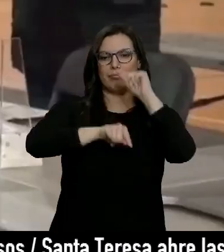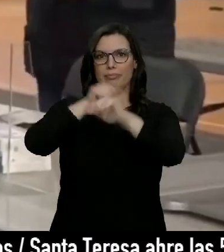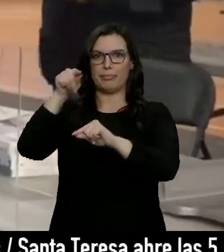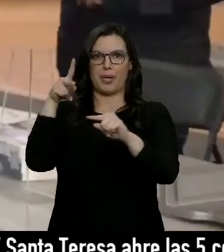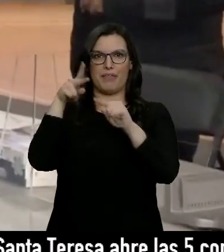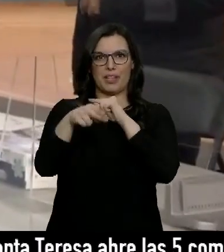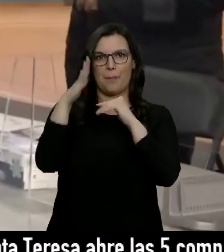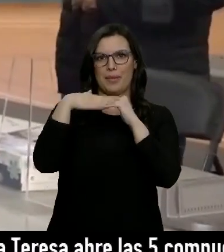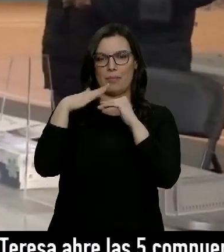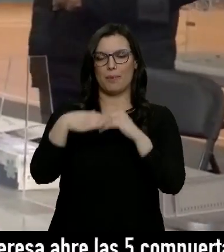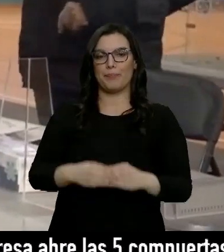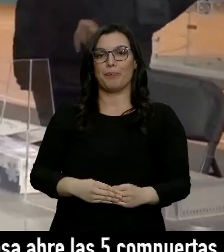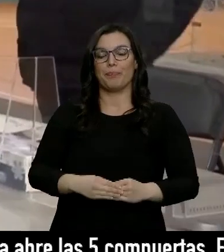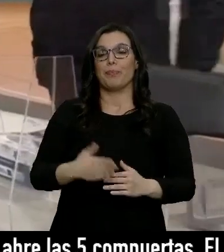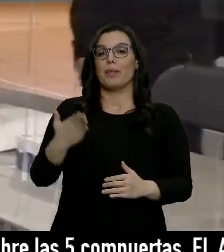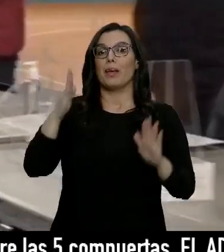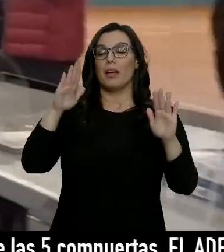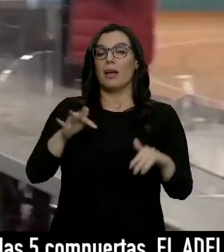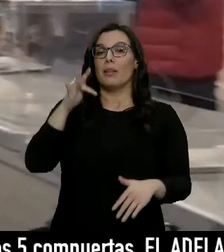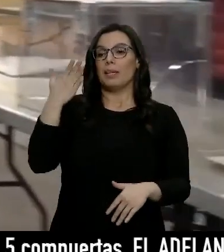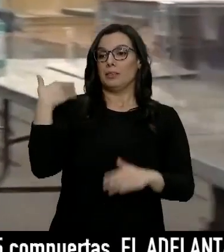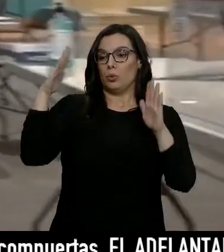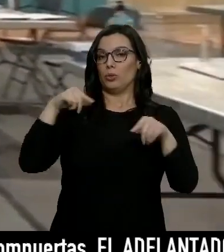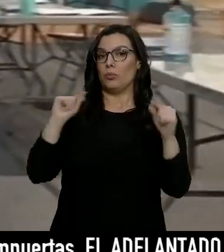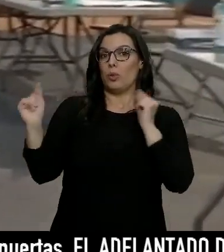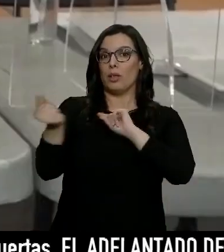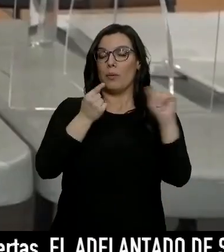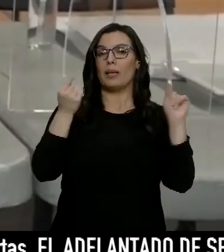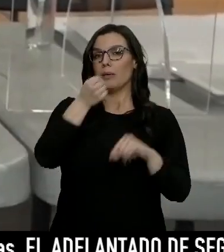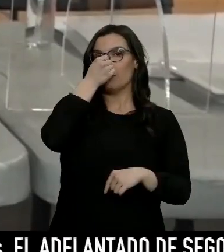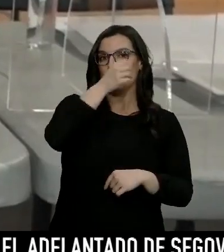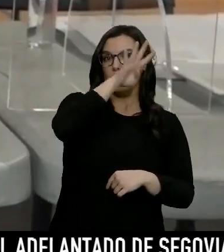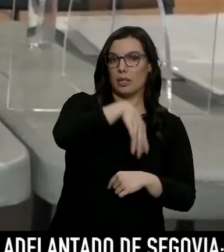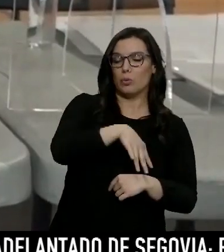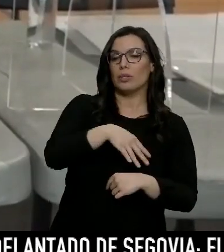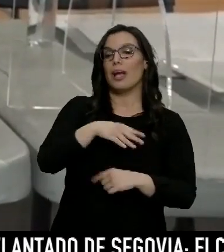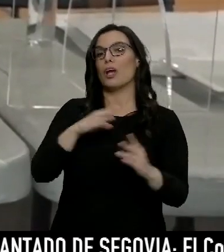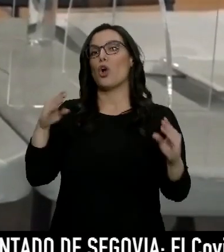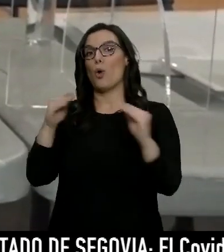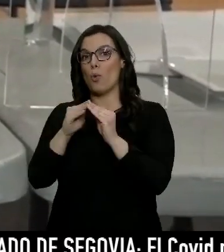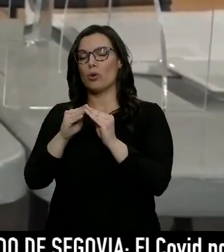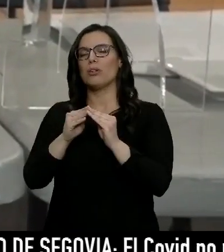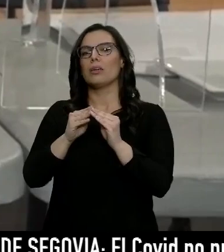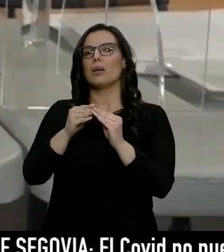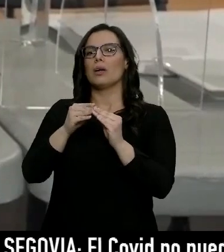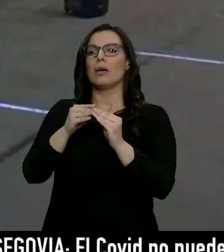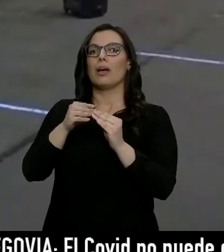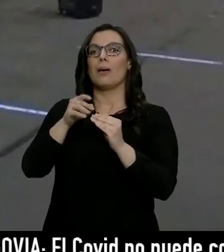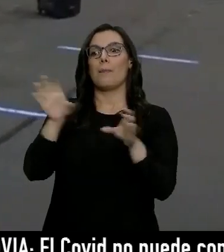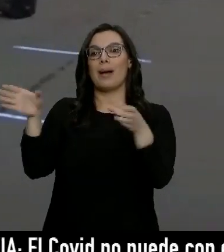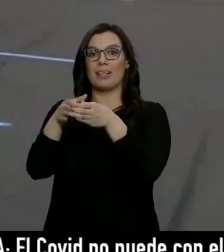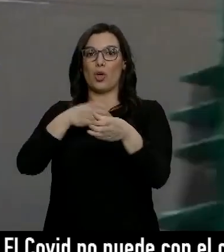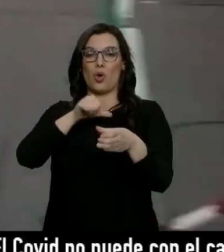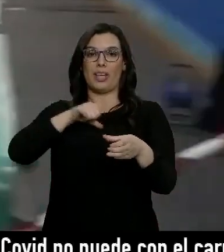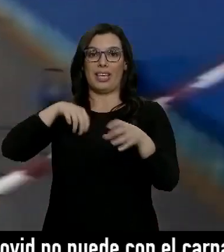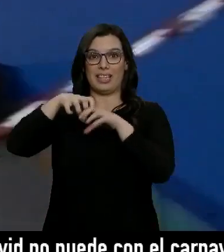contagio. Además en el último debate electoral el PSC y los comunes recriminaron a los partidos independentistas la firma del documento